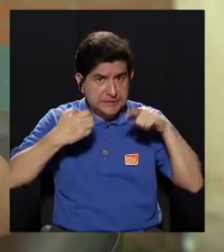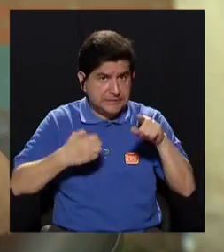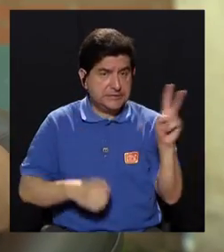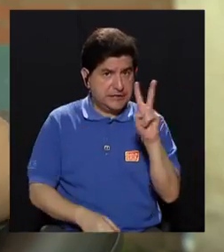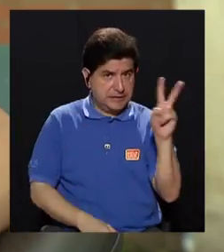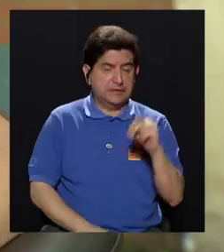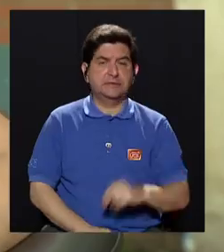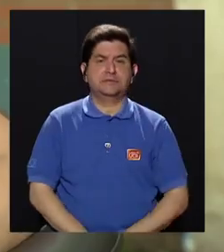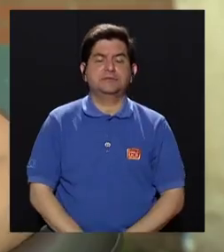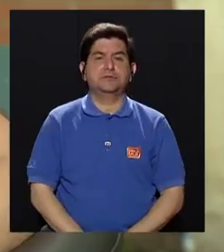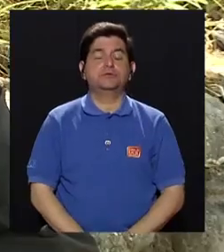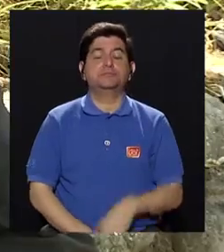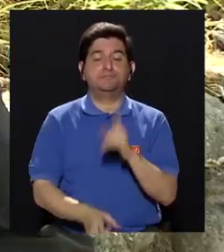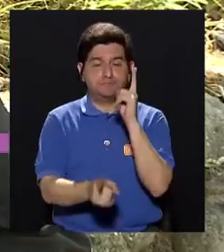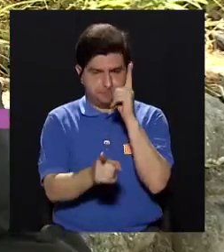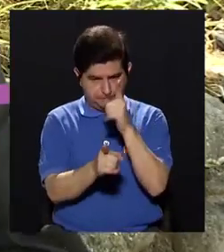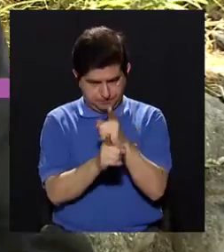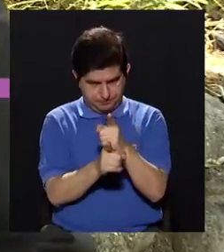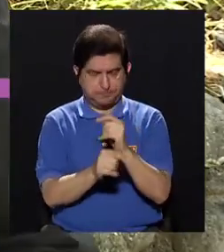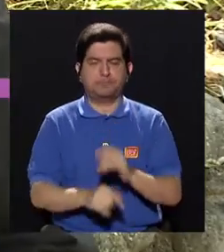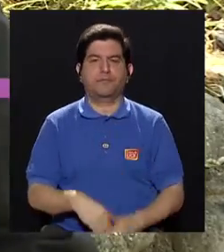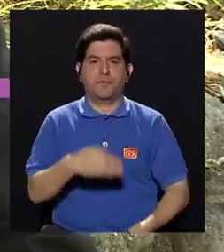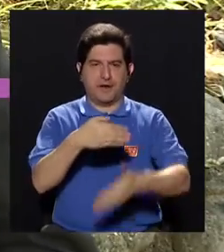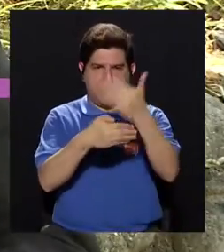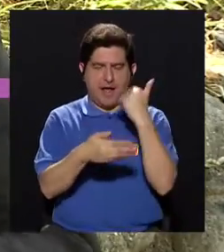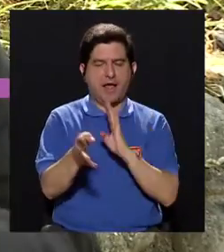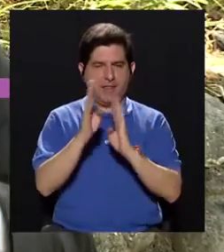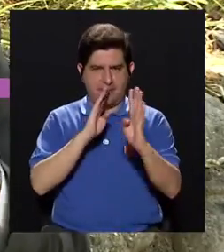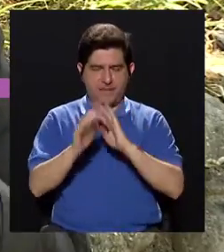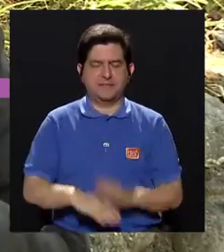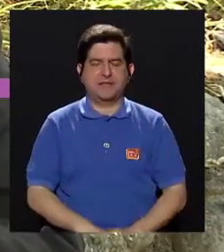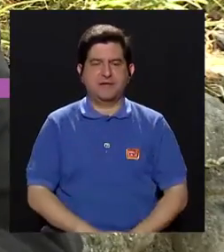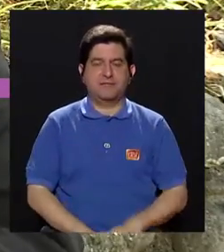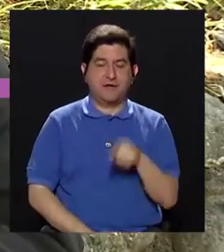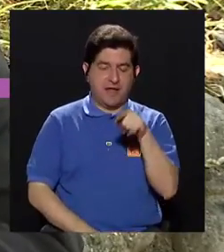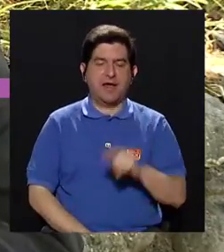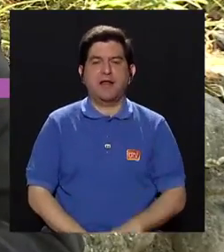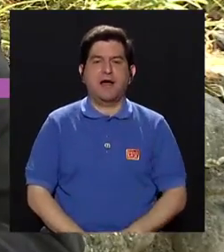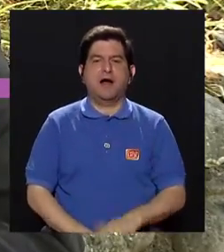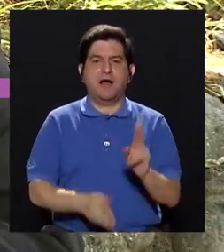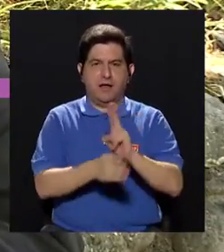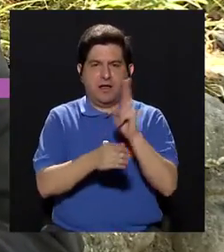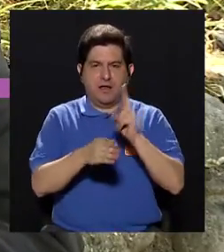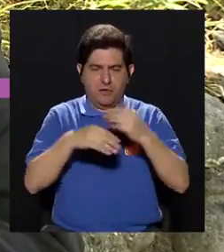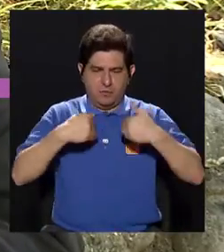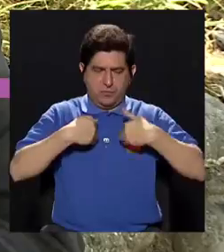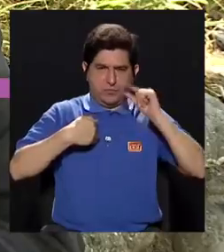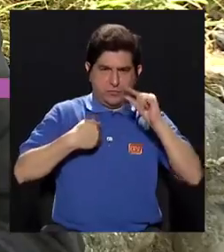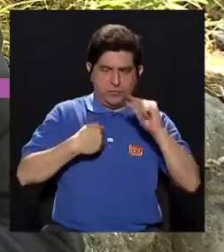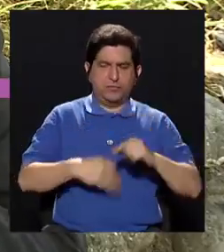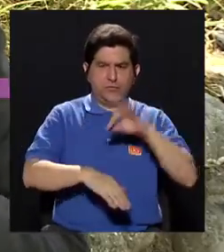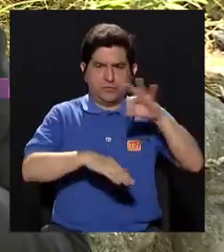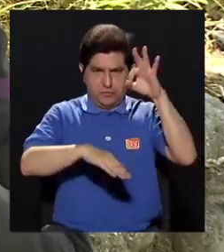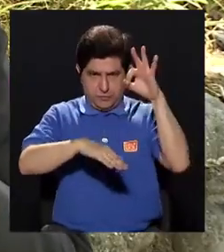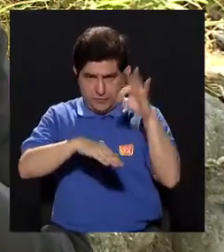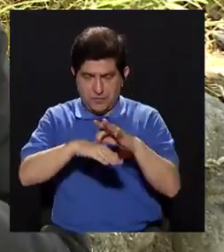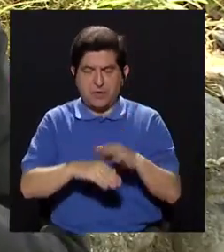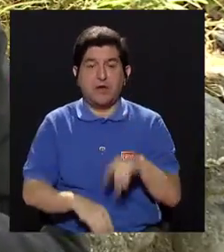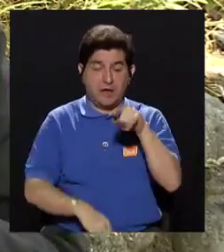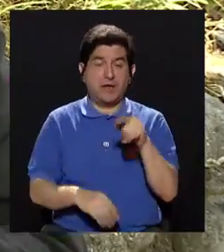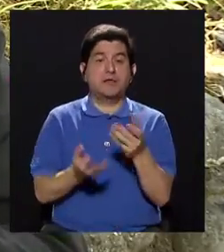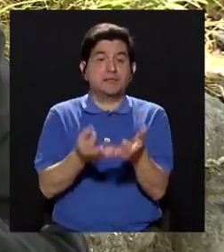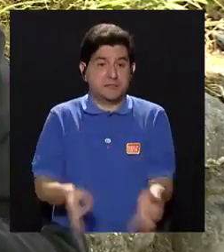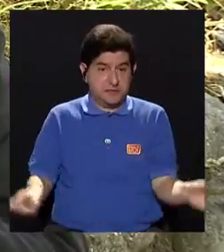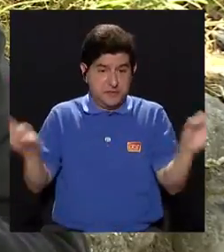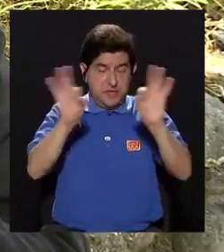contagiarse de este virus? Correcto. En el bloque anterior conversamos sobre la transmisión vectorial, que sin lugar a dudas es la forma de propagación